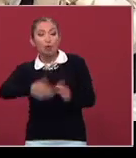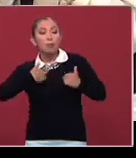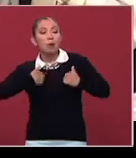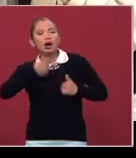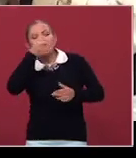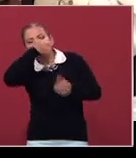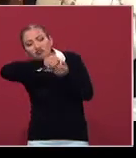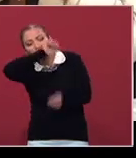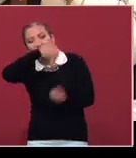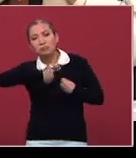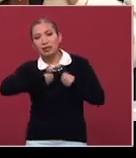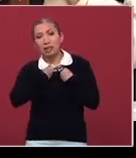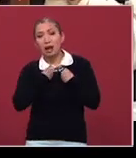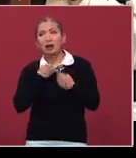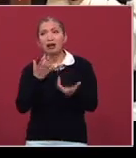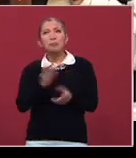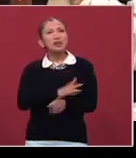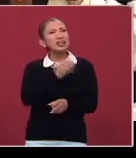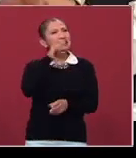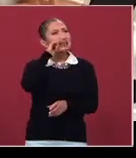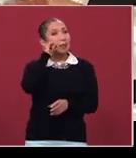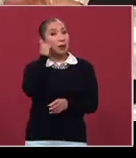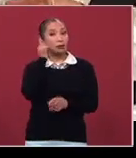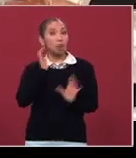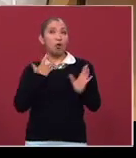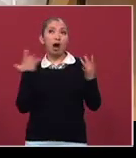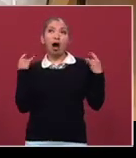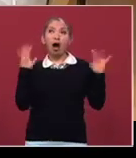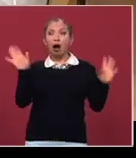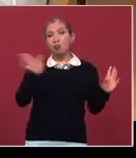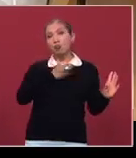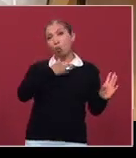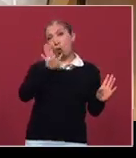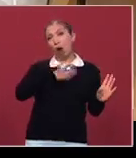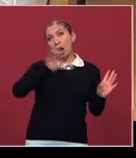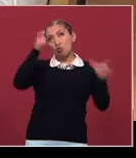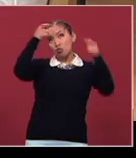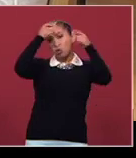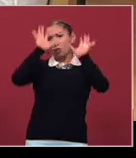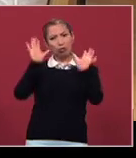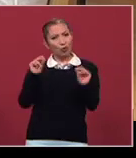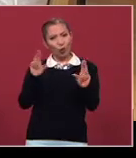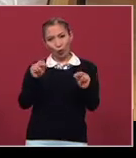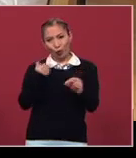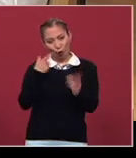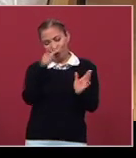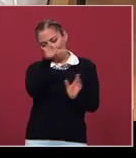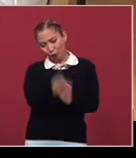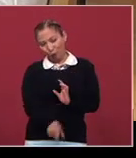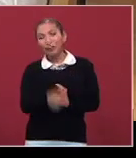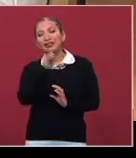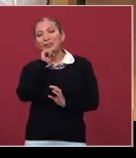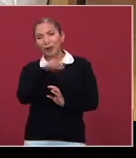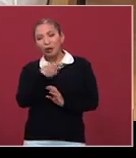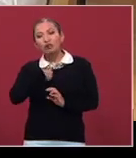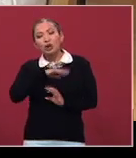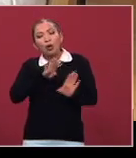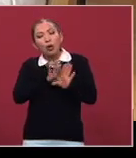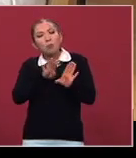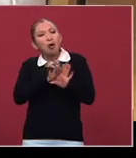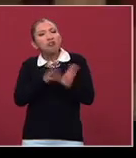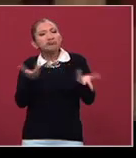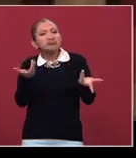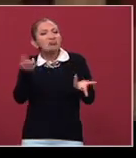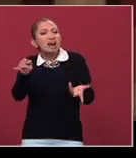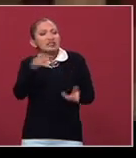Porque tampoco Zapata era un ángel, que eso es lo que también hemos hecho, como solemos